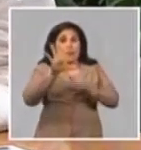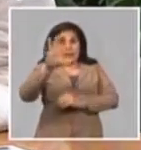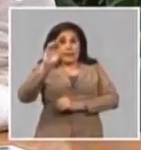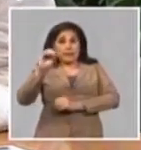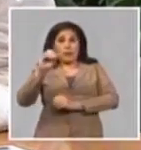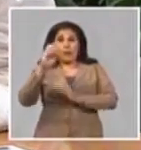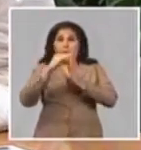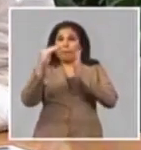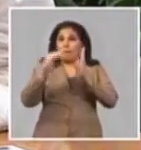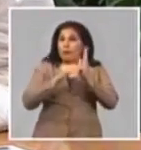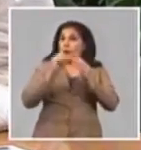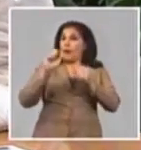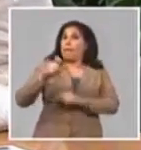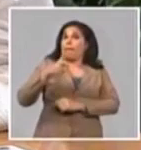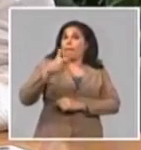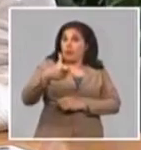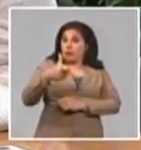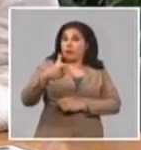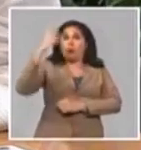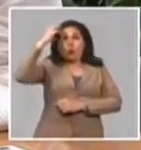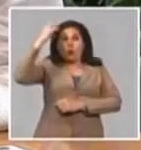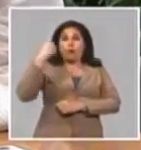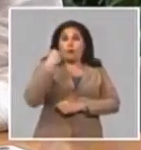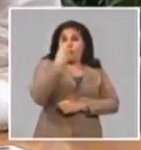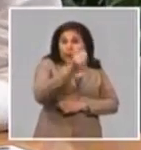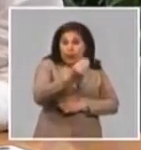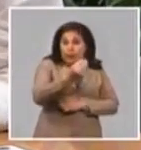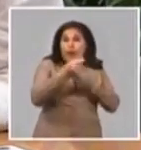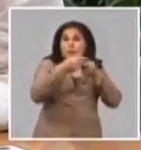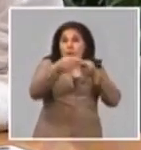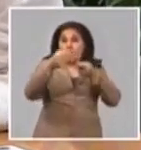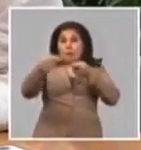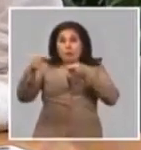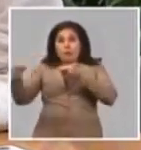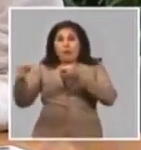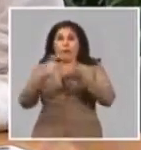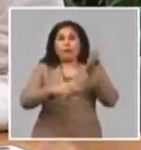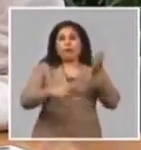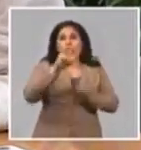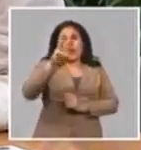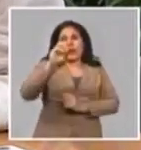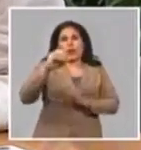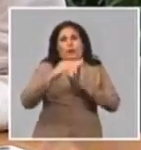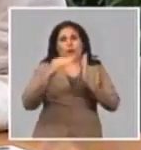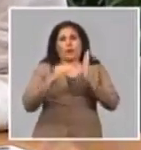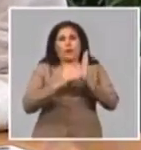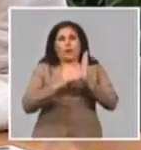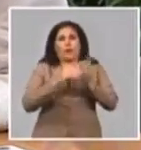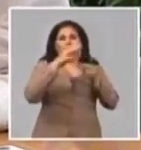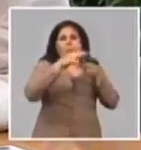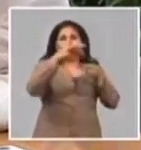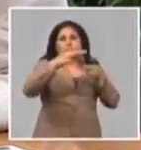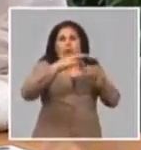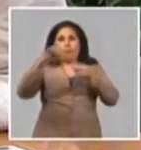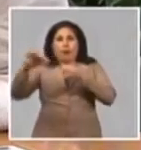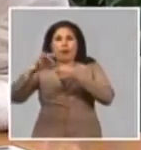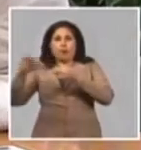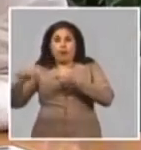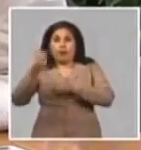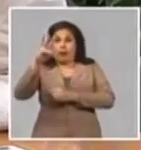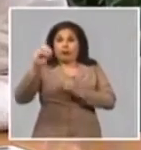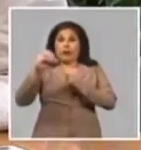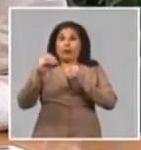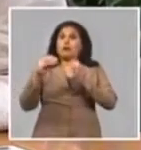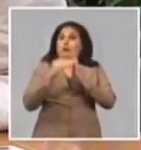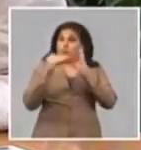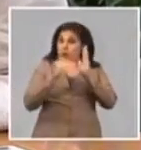millones de pesos y se han distribuido y ha financiado en los territorios 30 millones. Ya esos 30 millones que se fueron